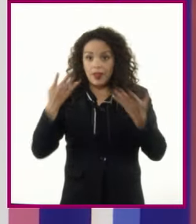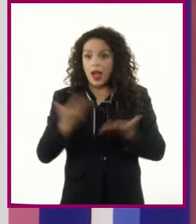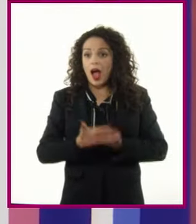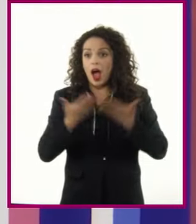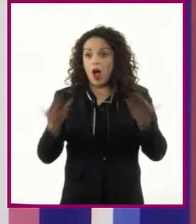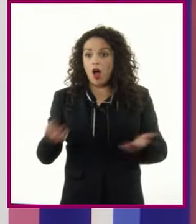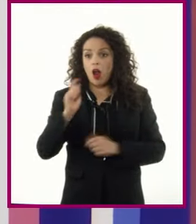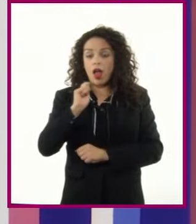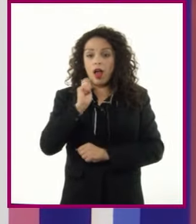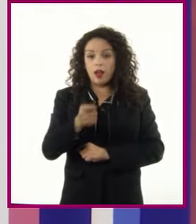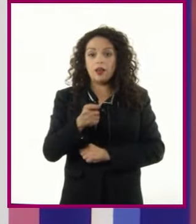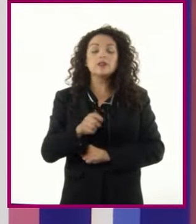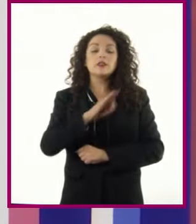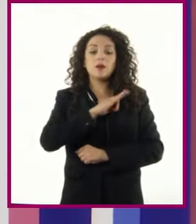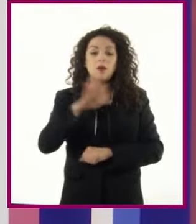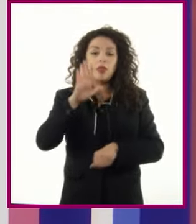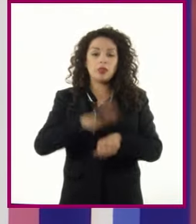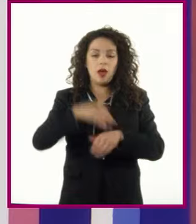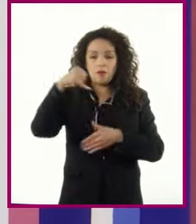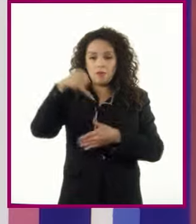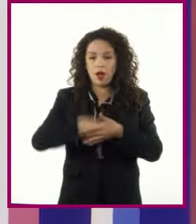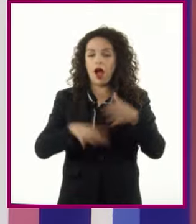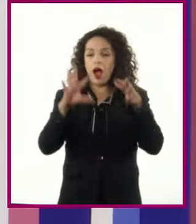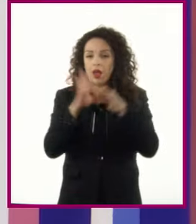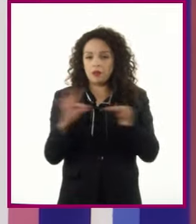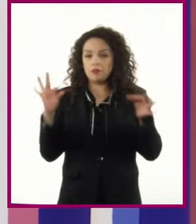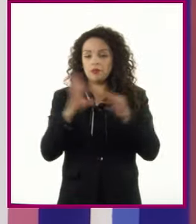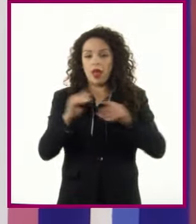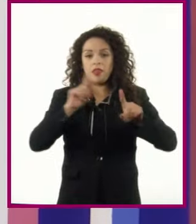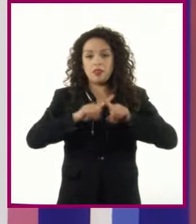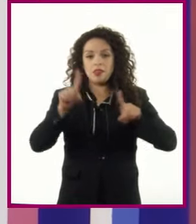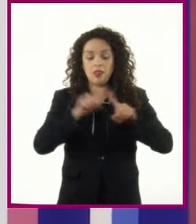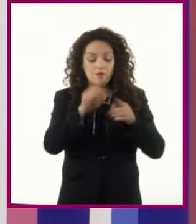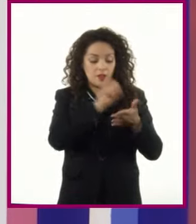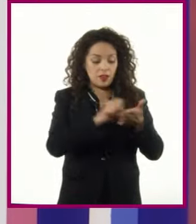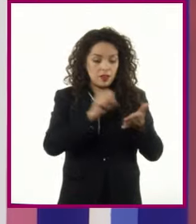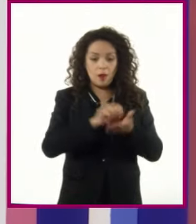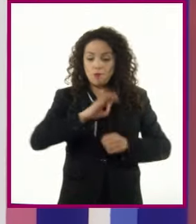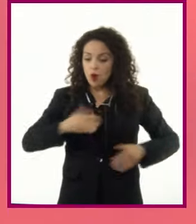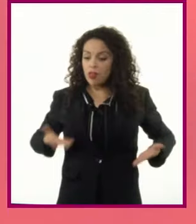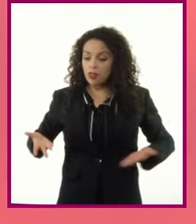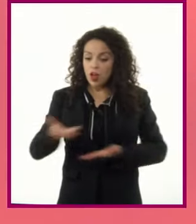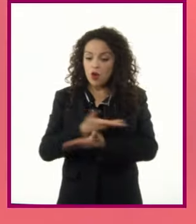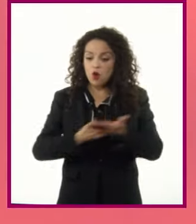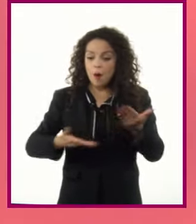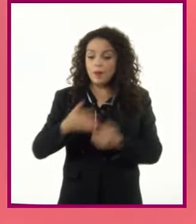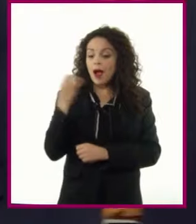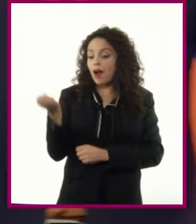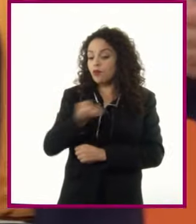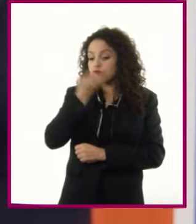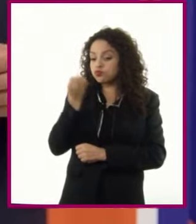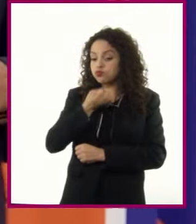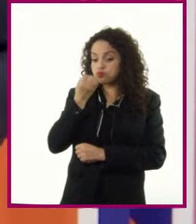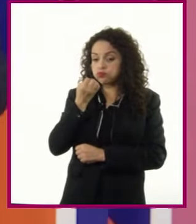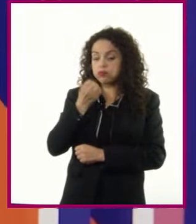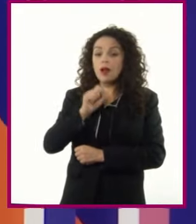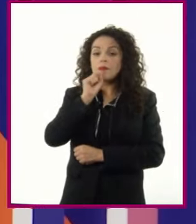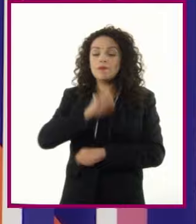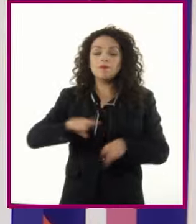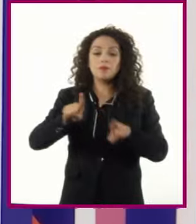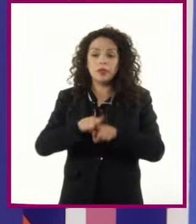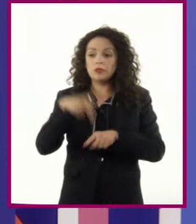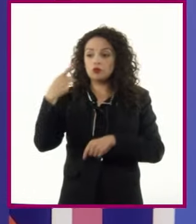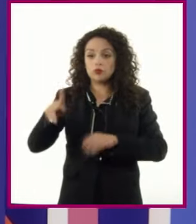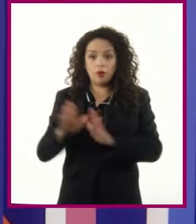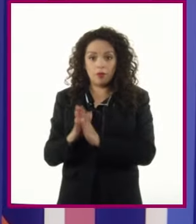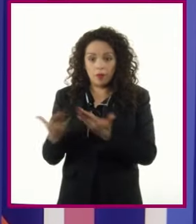ahora pueden explorar claramente diferentes textos Para compartirlos en un evento escolar También pueden buscar en